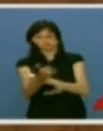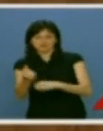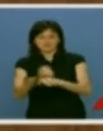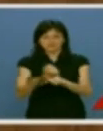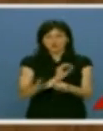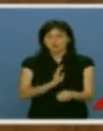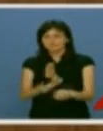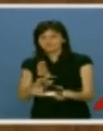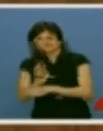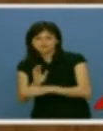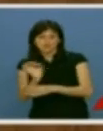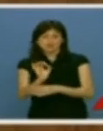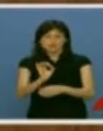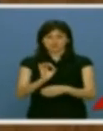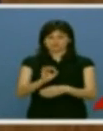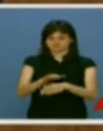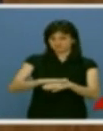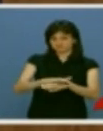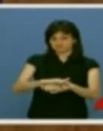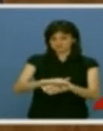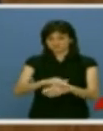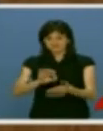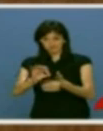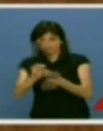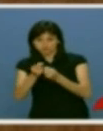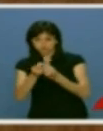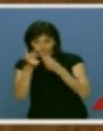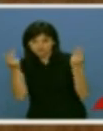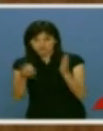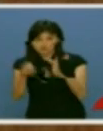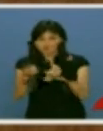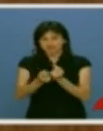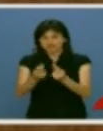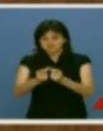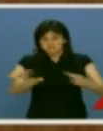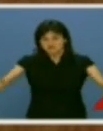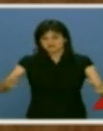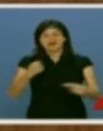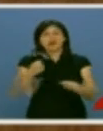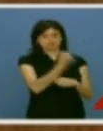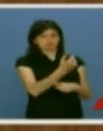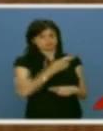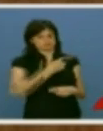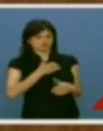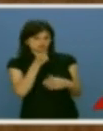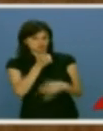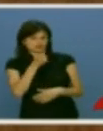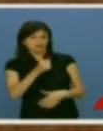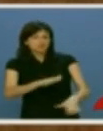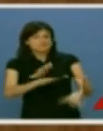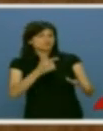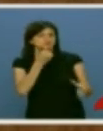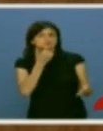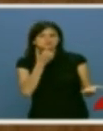mantenimiento o la ampliación del estado del bienestar garantizando servicios públicos de calidad va a contar con el apoyo de mi grupo. Sin embargo, nos va a encontrar